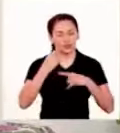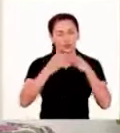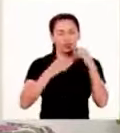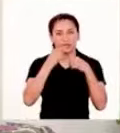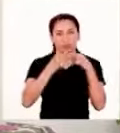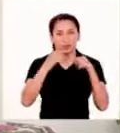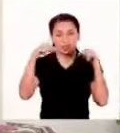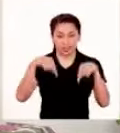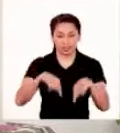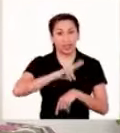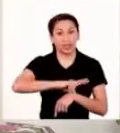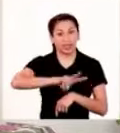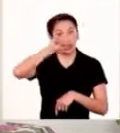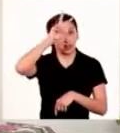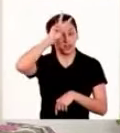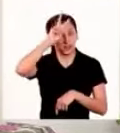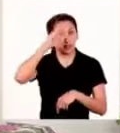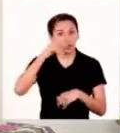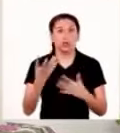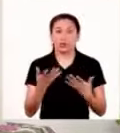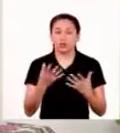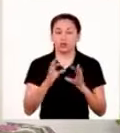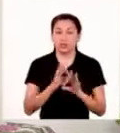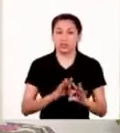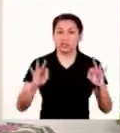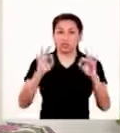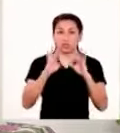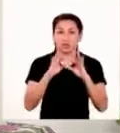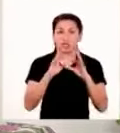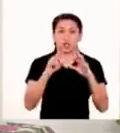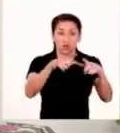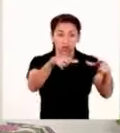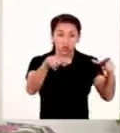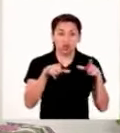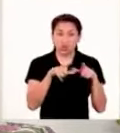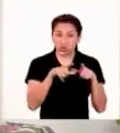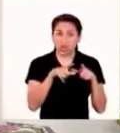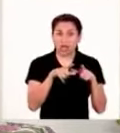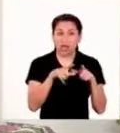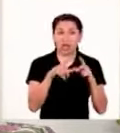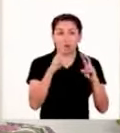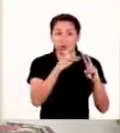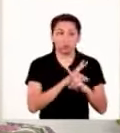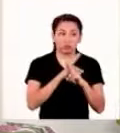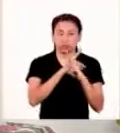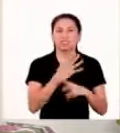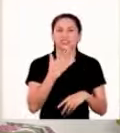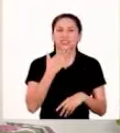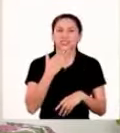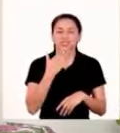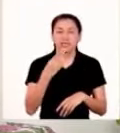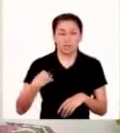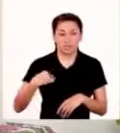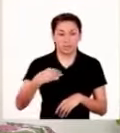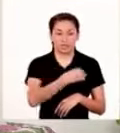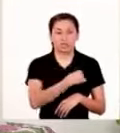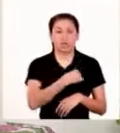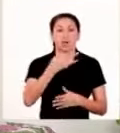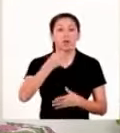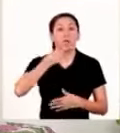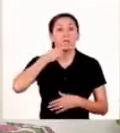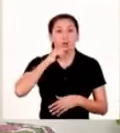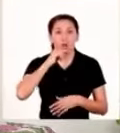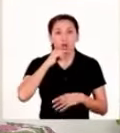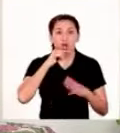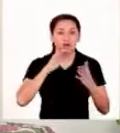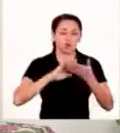Les cuento. En el Perú, la entidad responsable de garantizar el bienestar de los adultos mayores es el Ministerio de